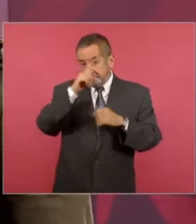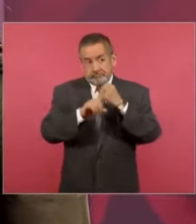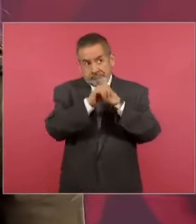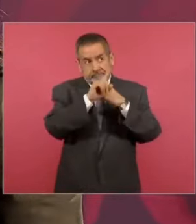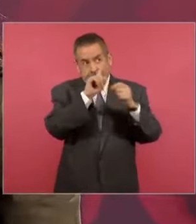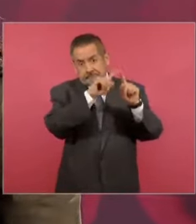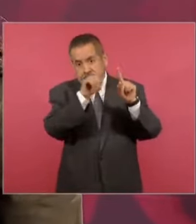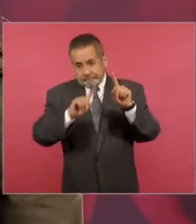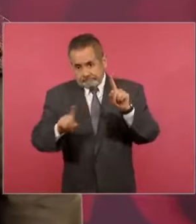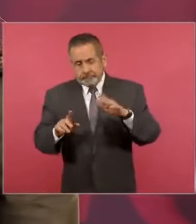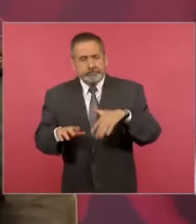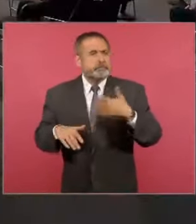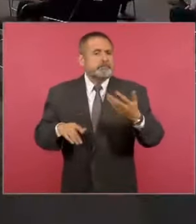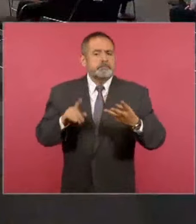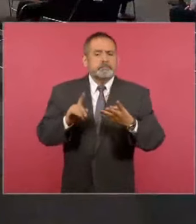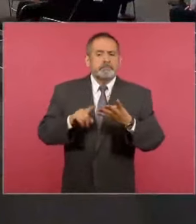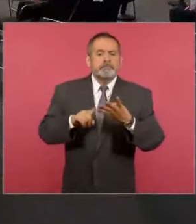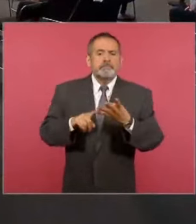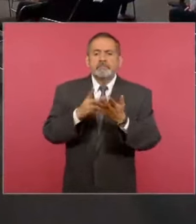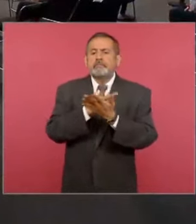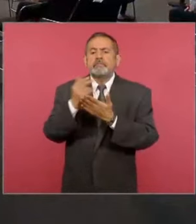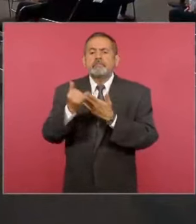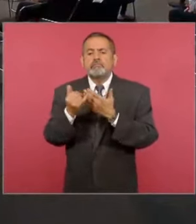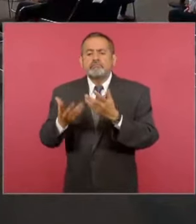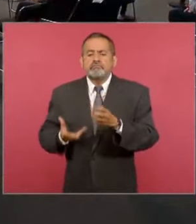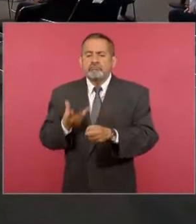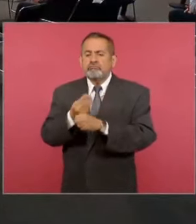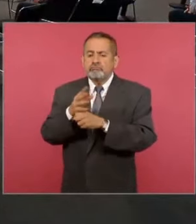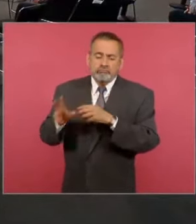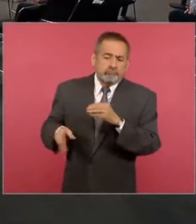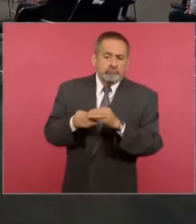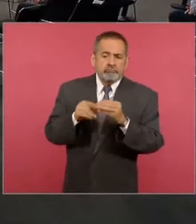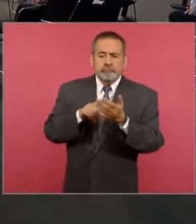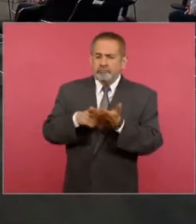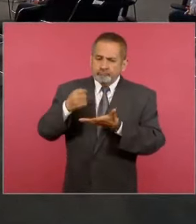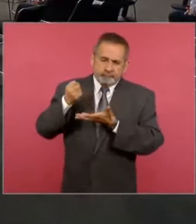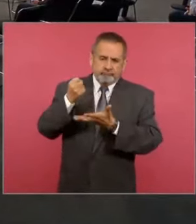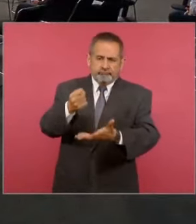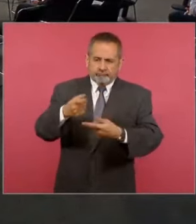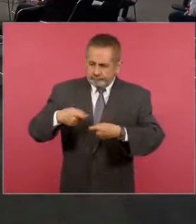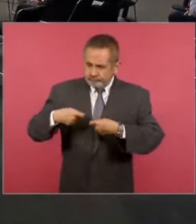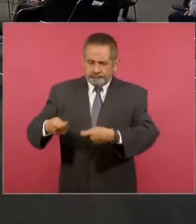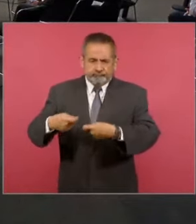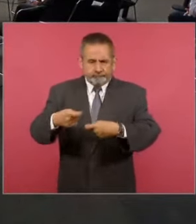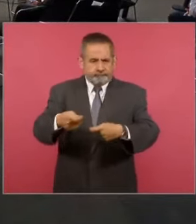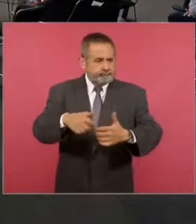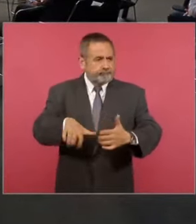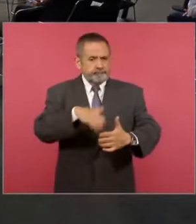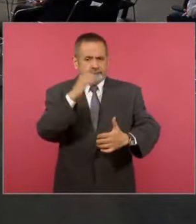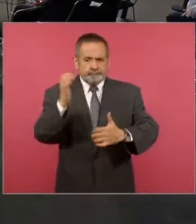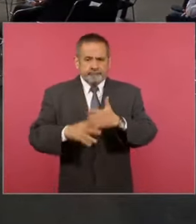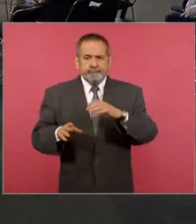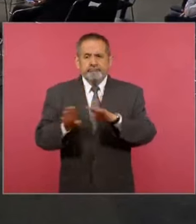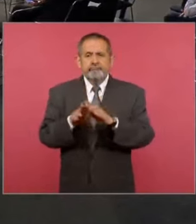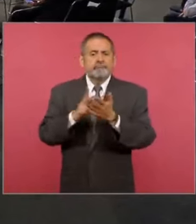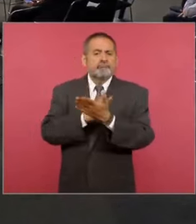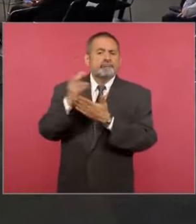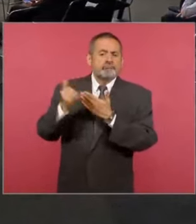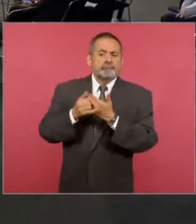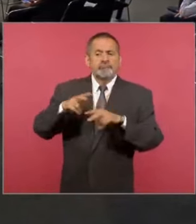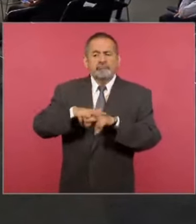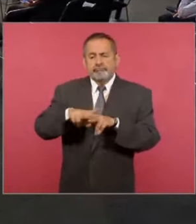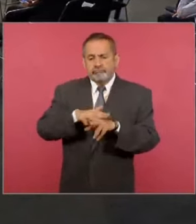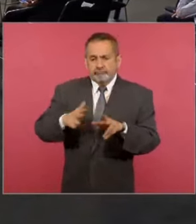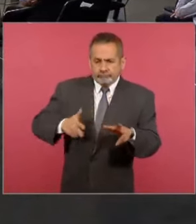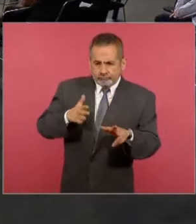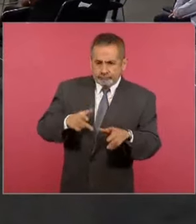país. También este proyecto incluye los montos necesarios para concluir precisamente con el proyecto del Tren